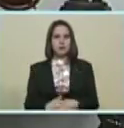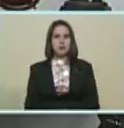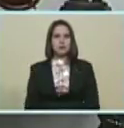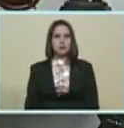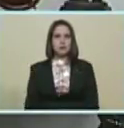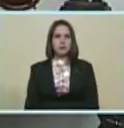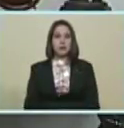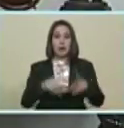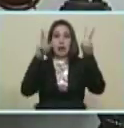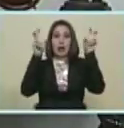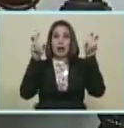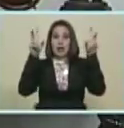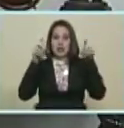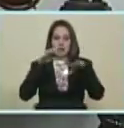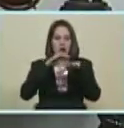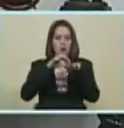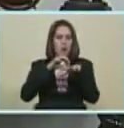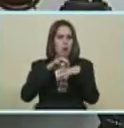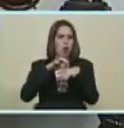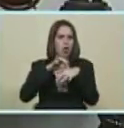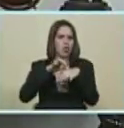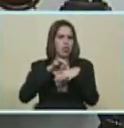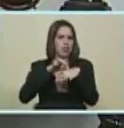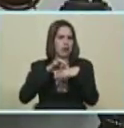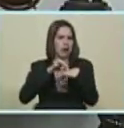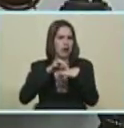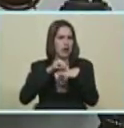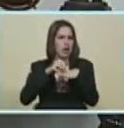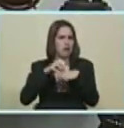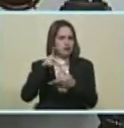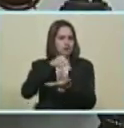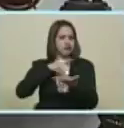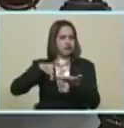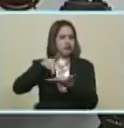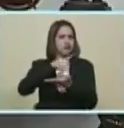Para el tema De la proteína animal Que es un tema Tan importante ¿Verdad?